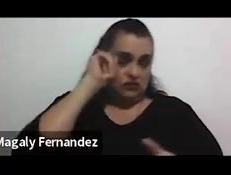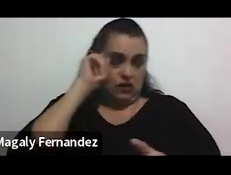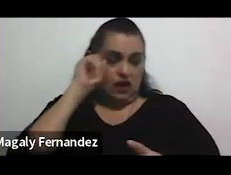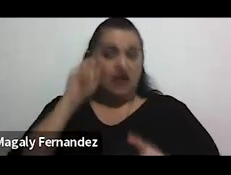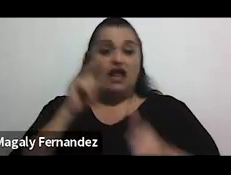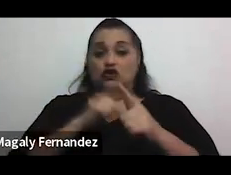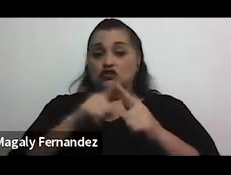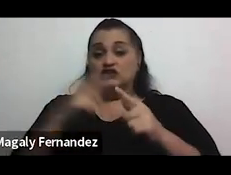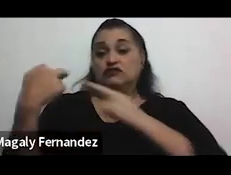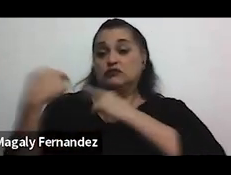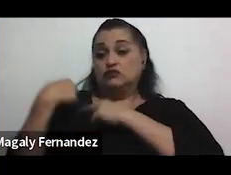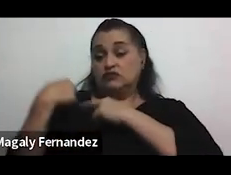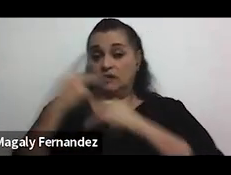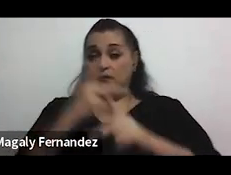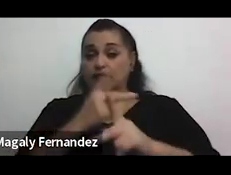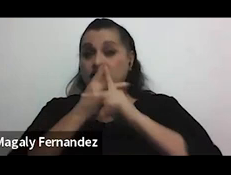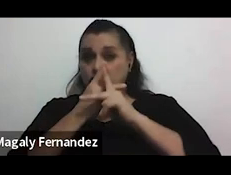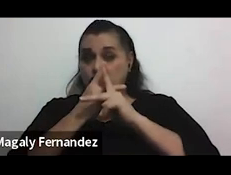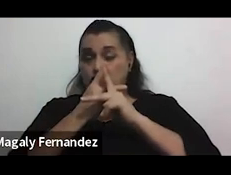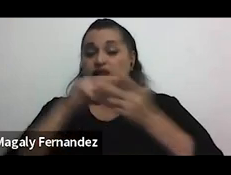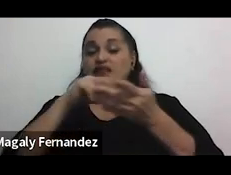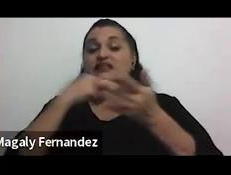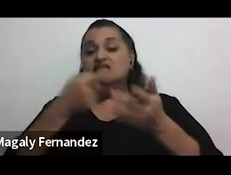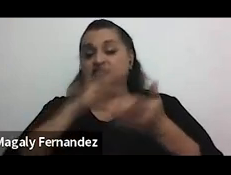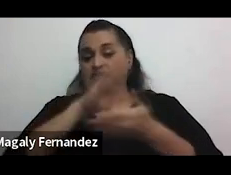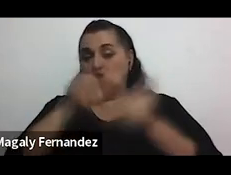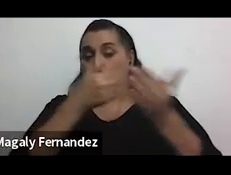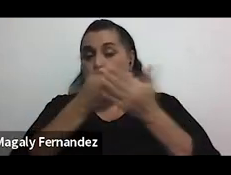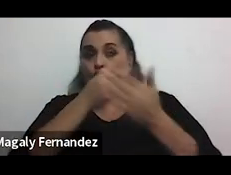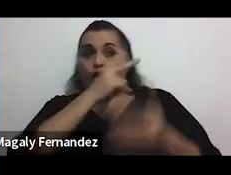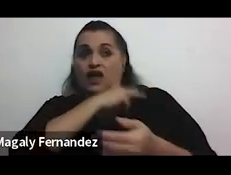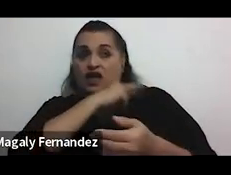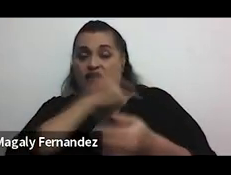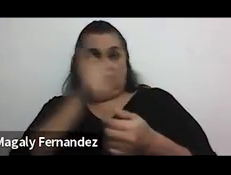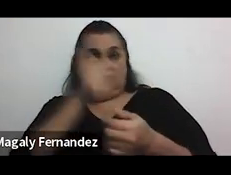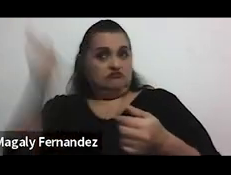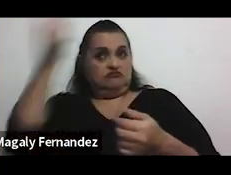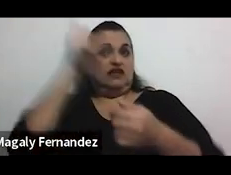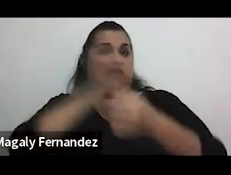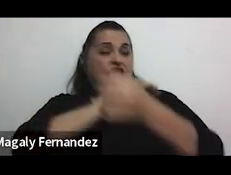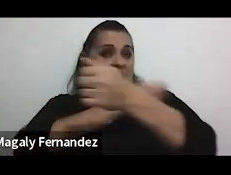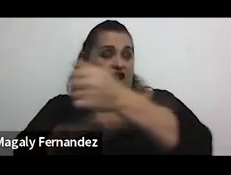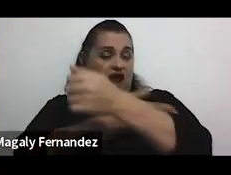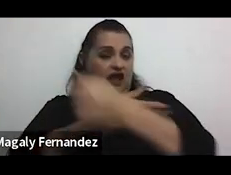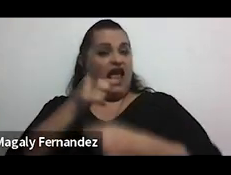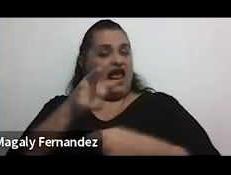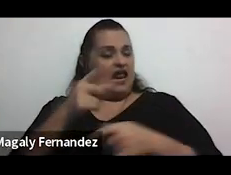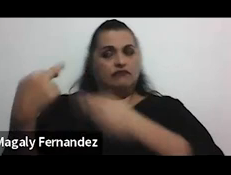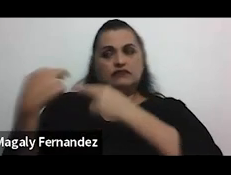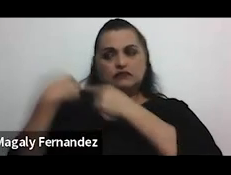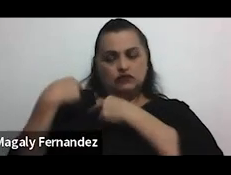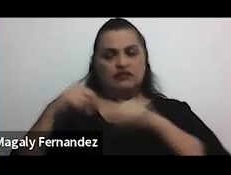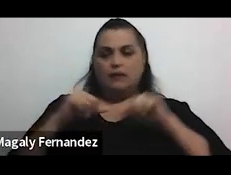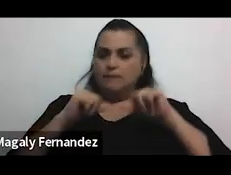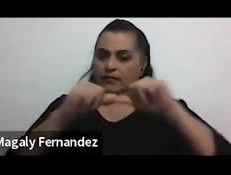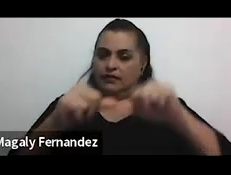responsabilidades de prevención se dice que todo patrono o jerarca tiene precisamente la responsabilidad de mantener un espacio de